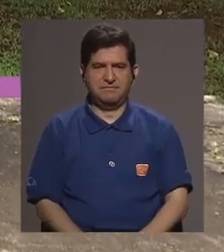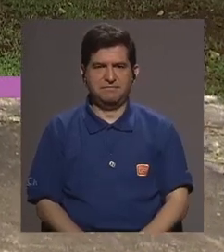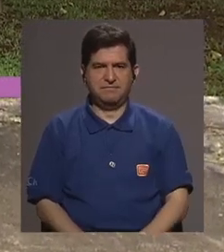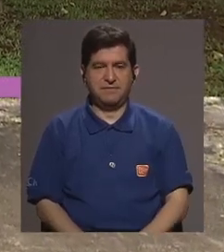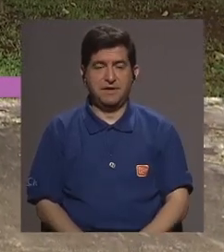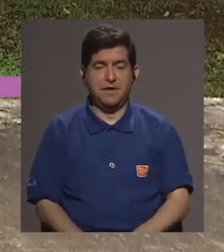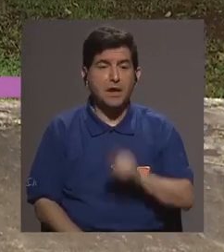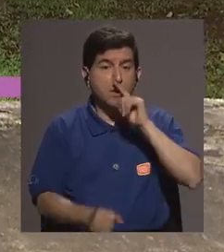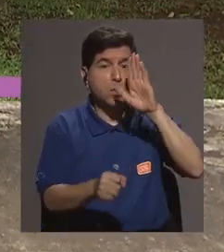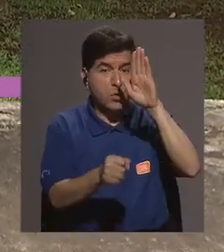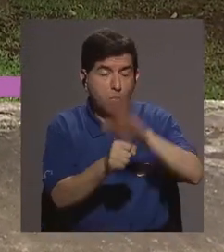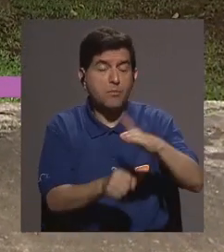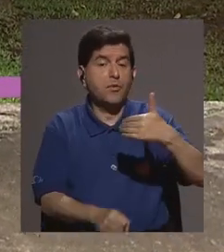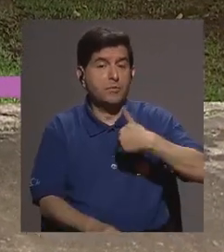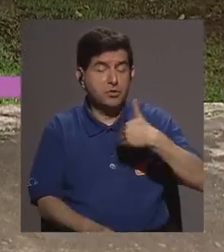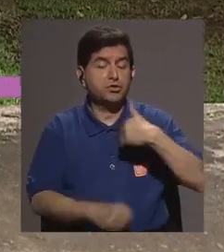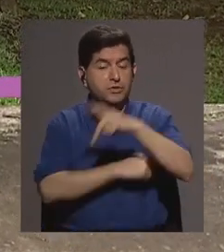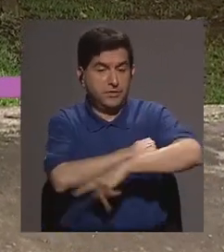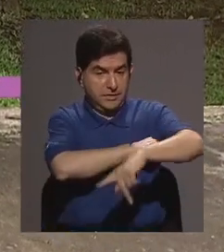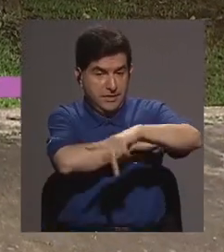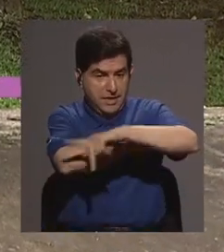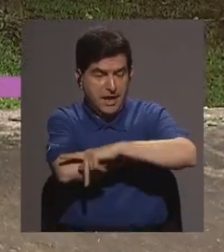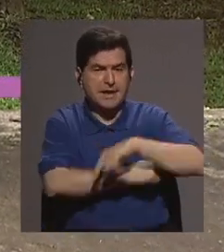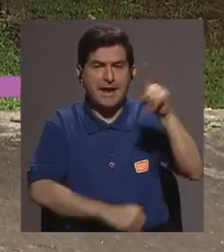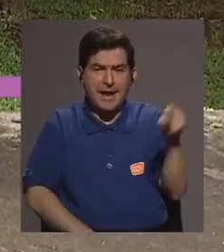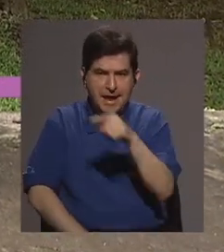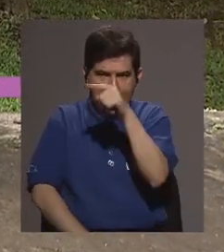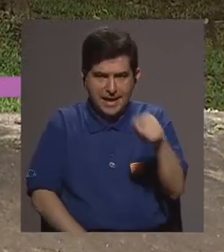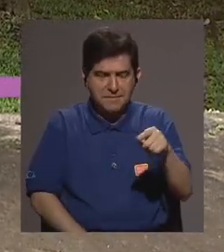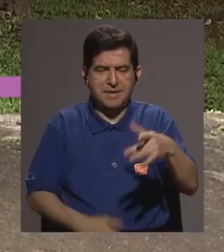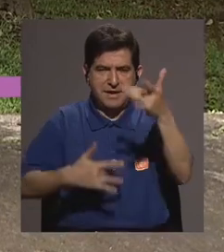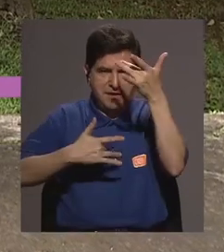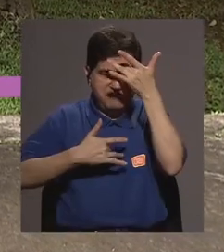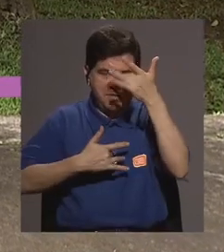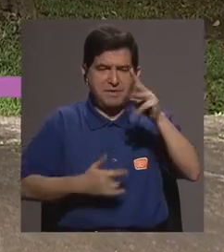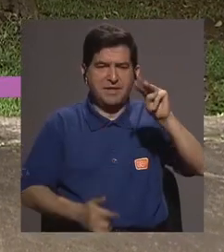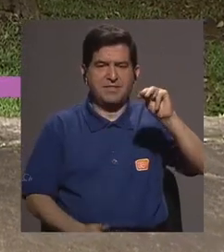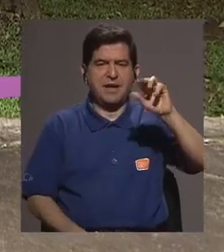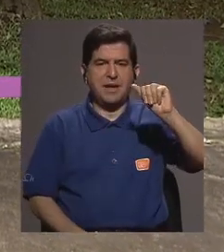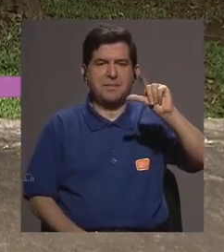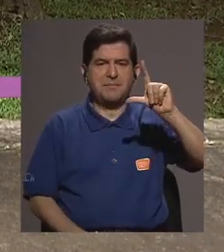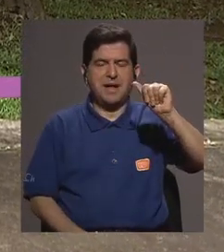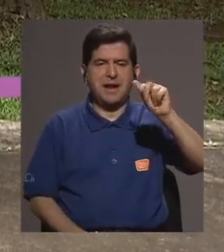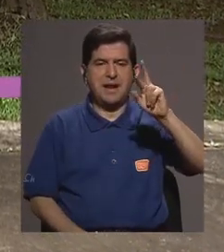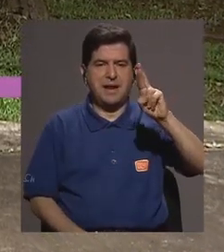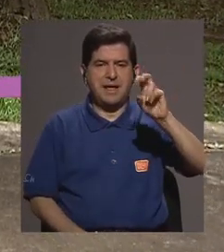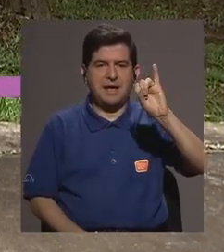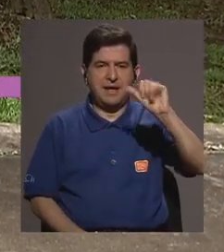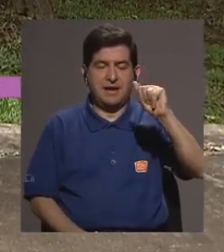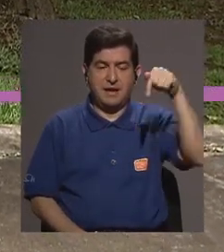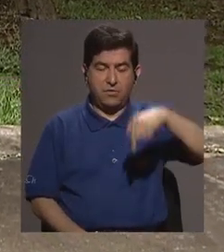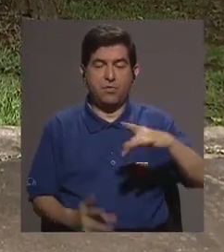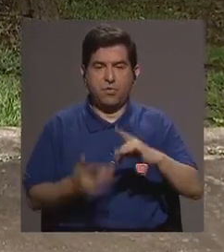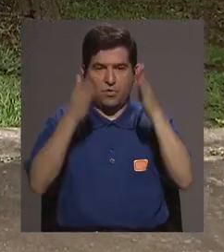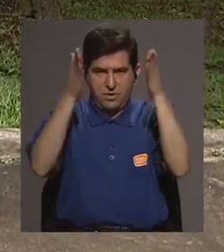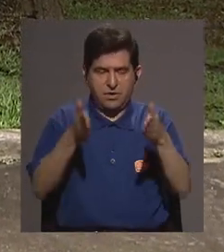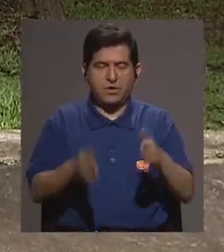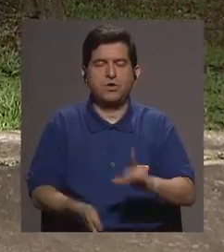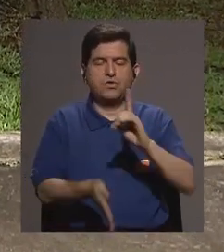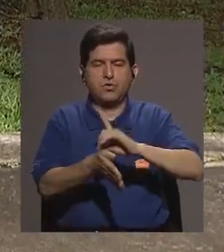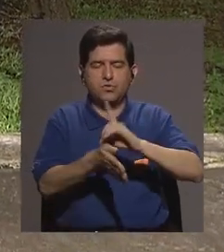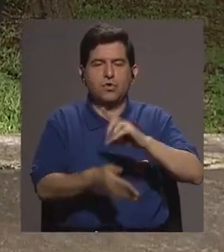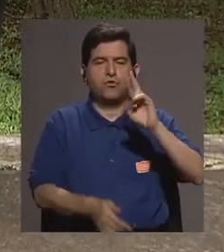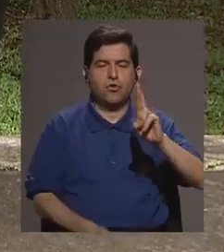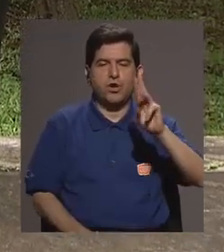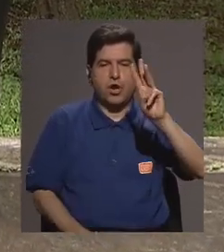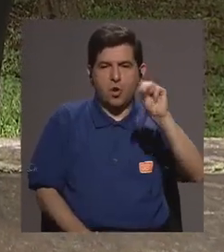esto es el compromiso que adquirimos como país para la erradicación de la malaria para conversarnos del tema contamos con nuestro experto